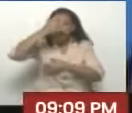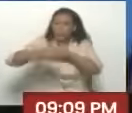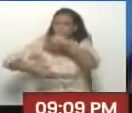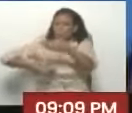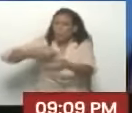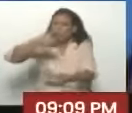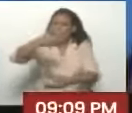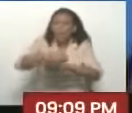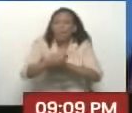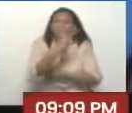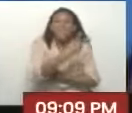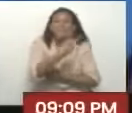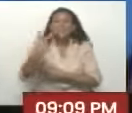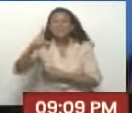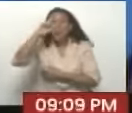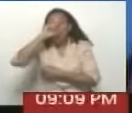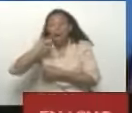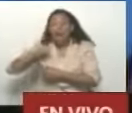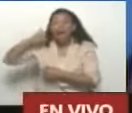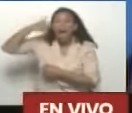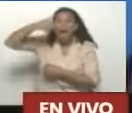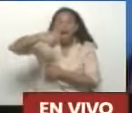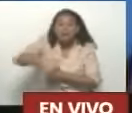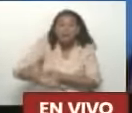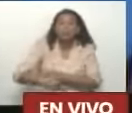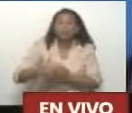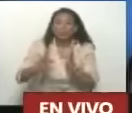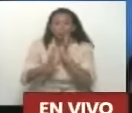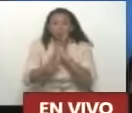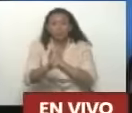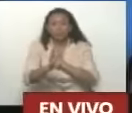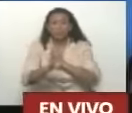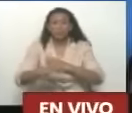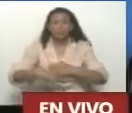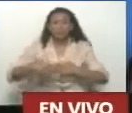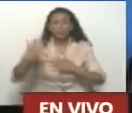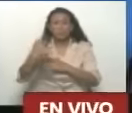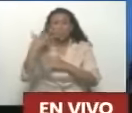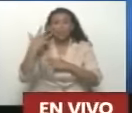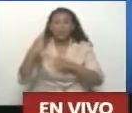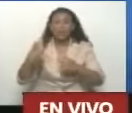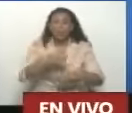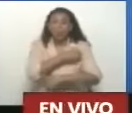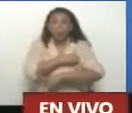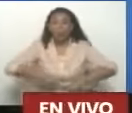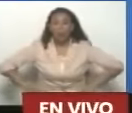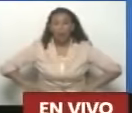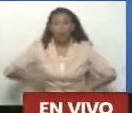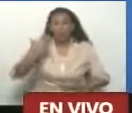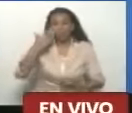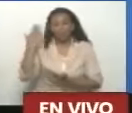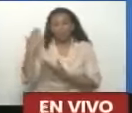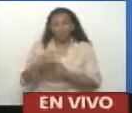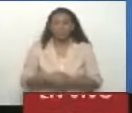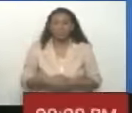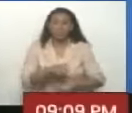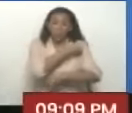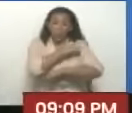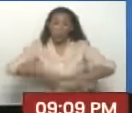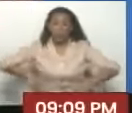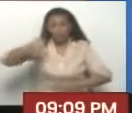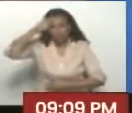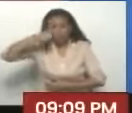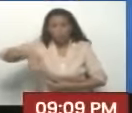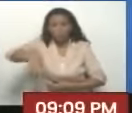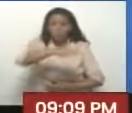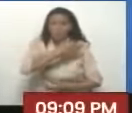22 años en las filas de nuestra gloriosa Guardia de Honor Presidencial. Quiero que